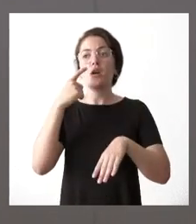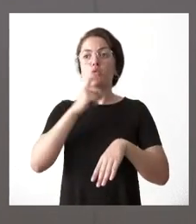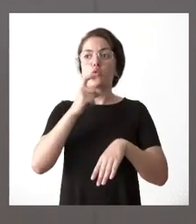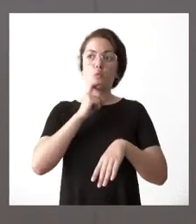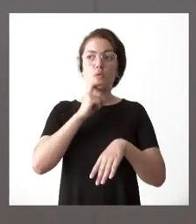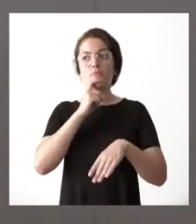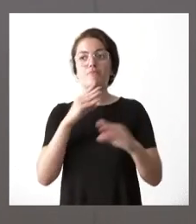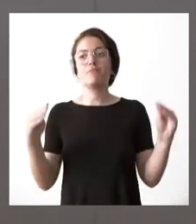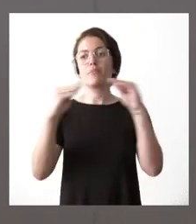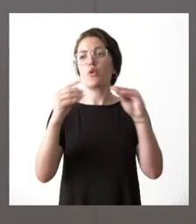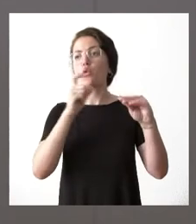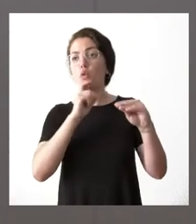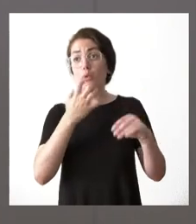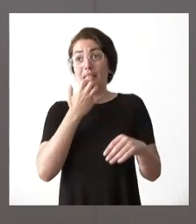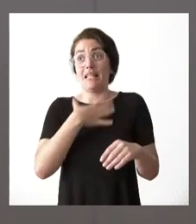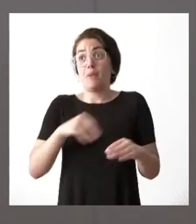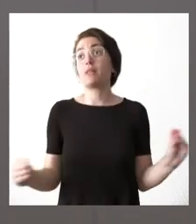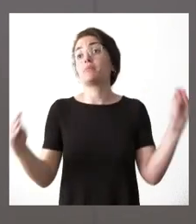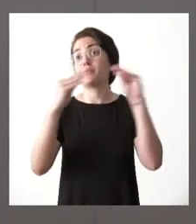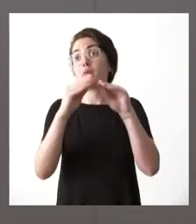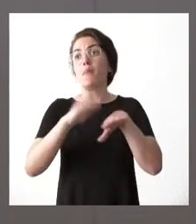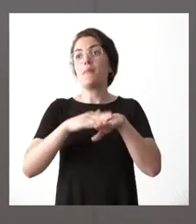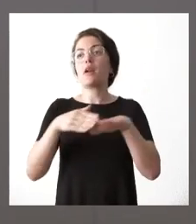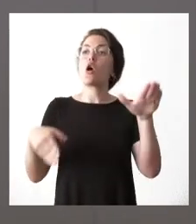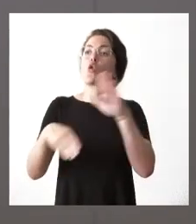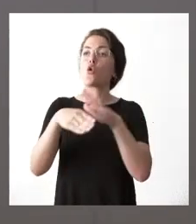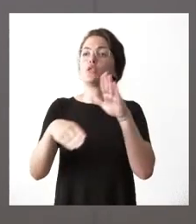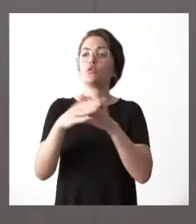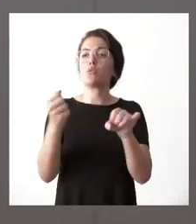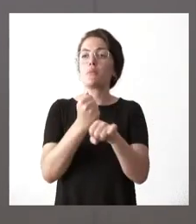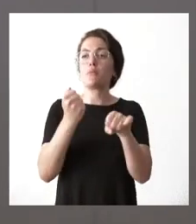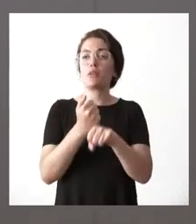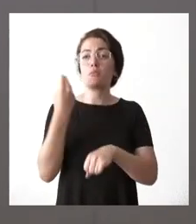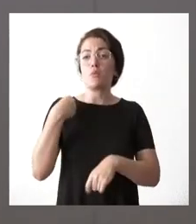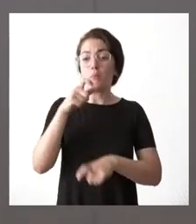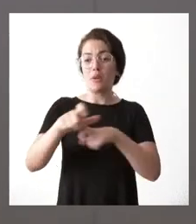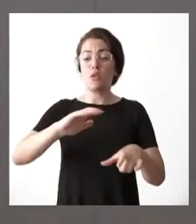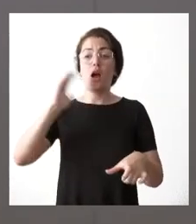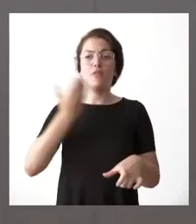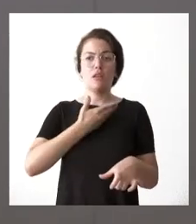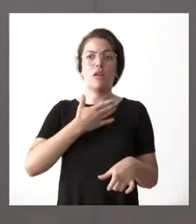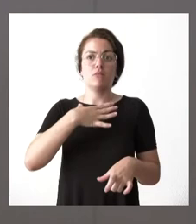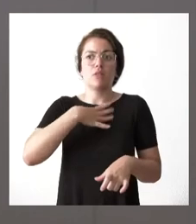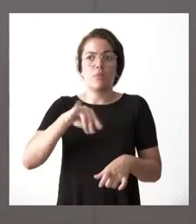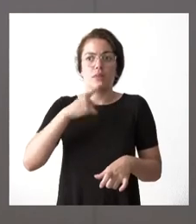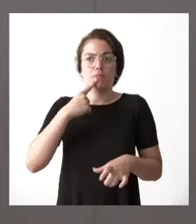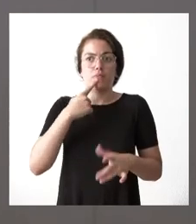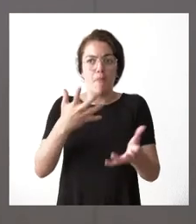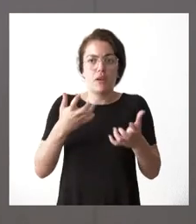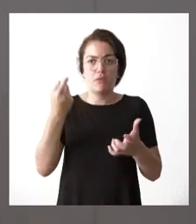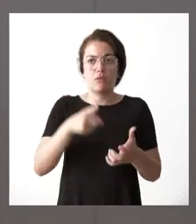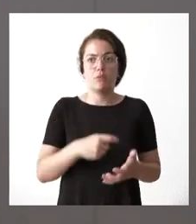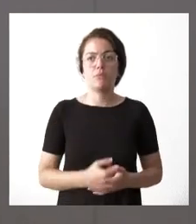encuentro si es que se puede alcanzar para que se mantenga ese empleo y se beneficie a las personas afectadas por esa circunstancia que también a nosotros nos preocupa